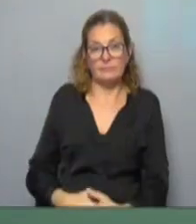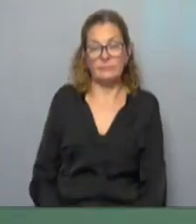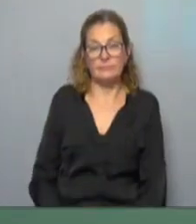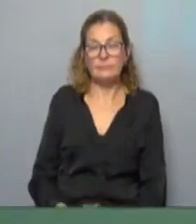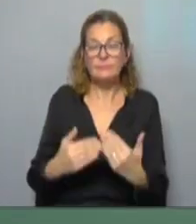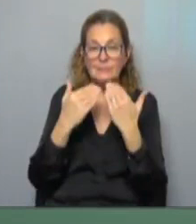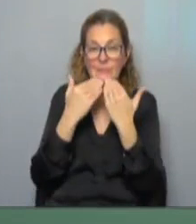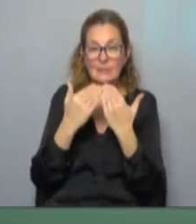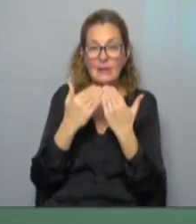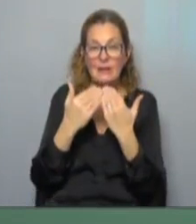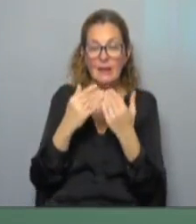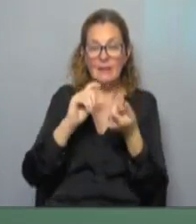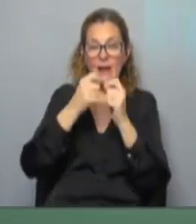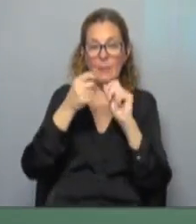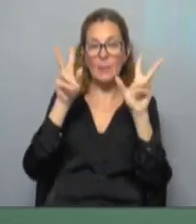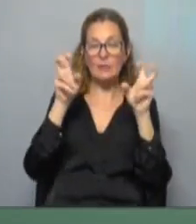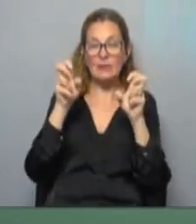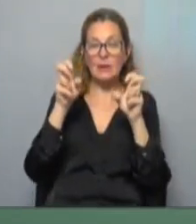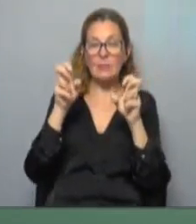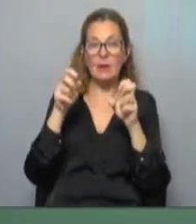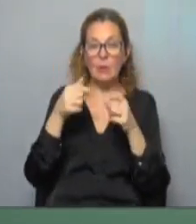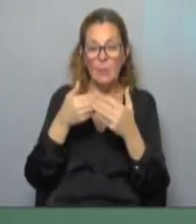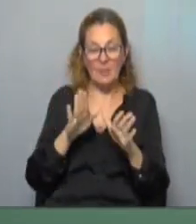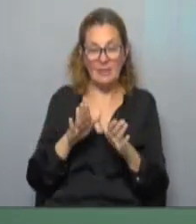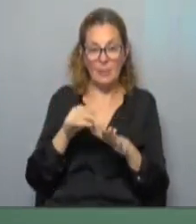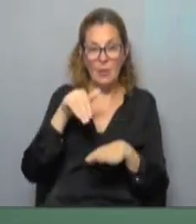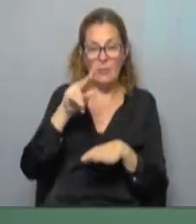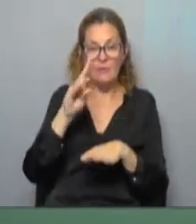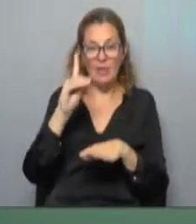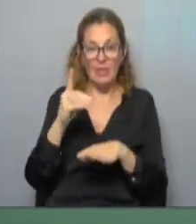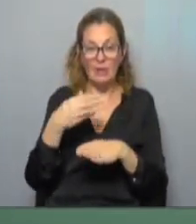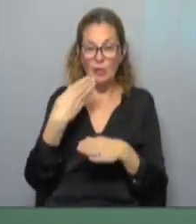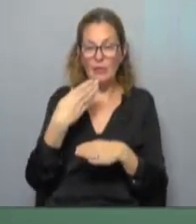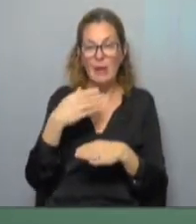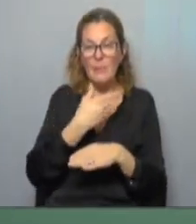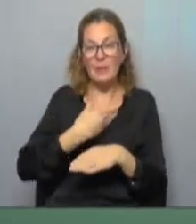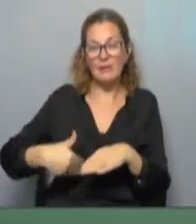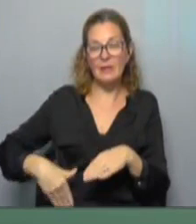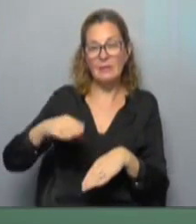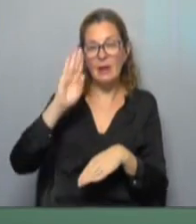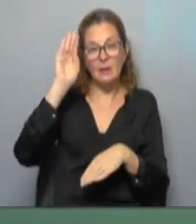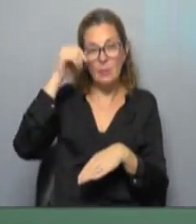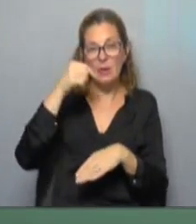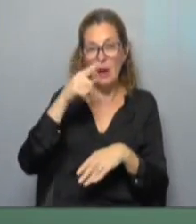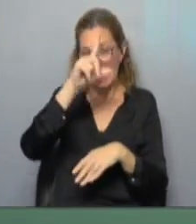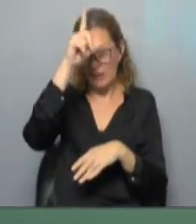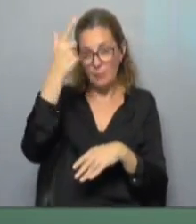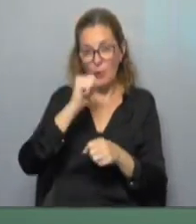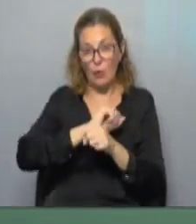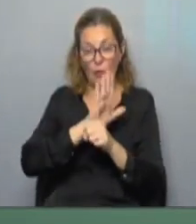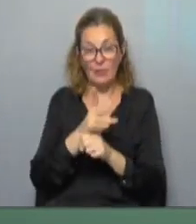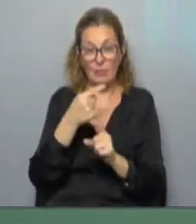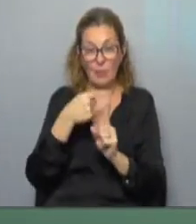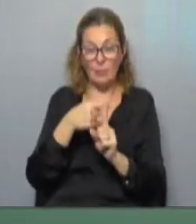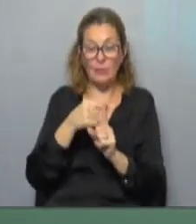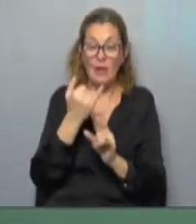gracias maca y equipo cambiamos de tema fue asunto en el comienzo del mbd noticia central de hoy el presidente de la república luis lacalle poe tiene covid-19